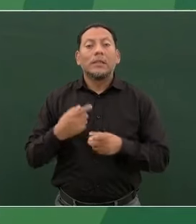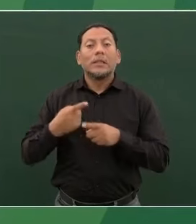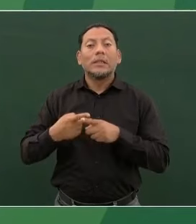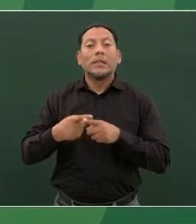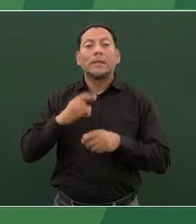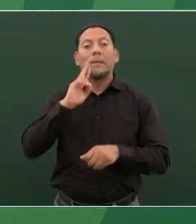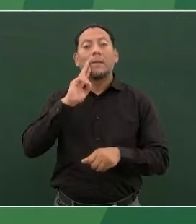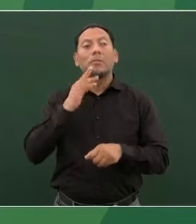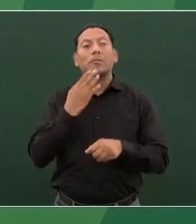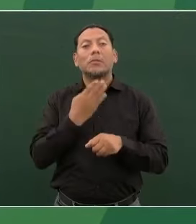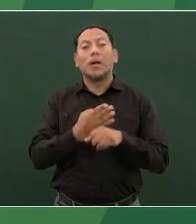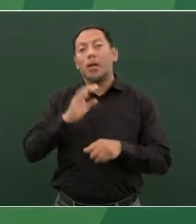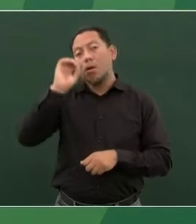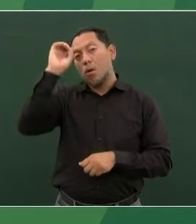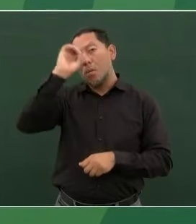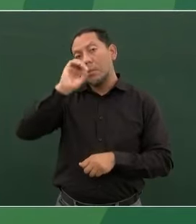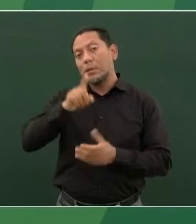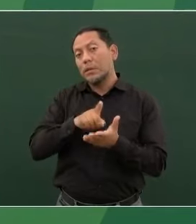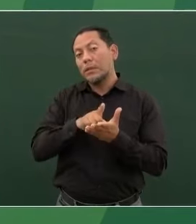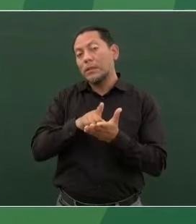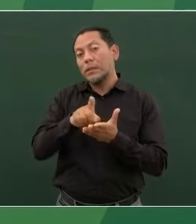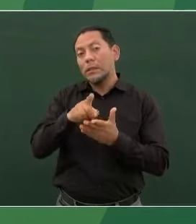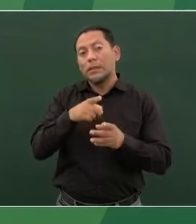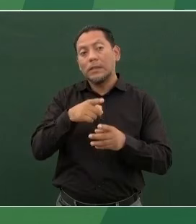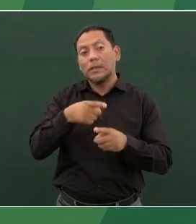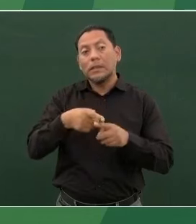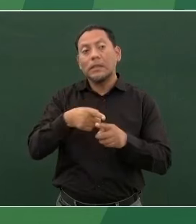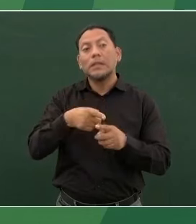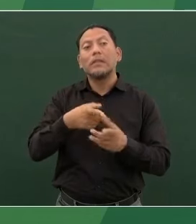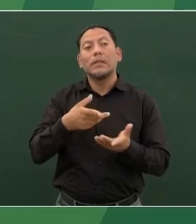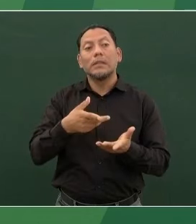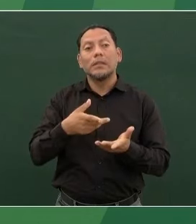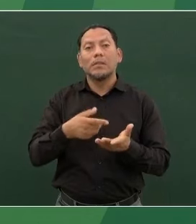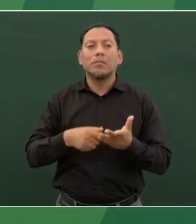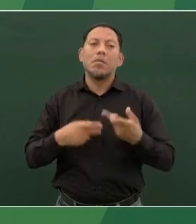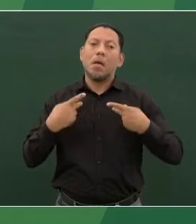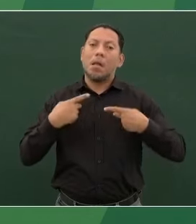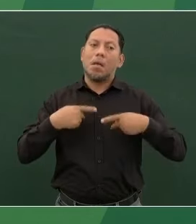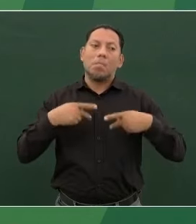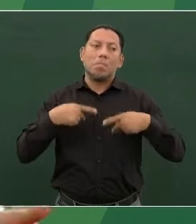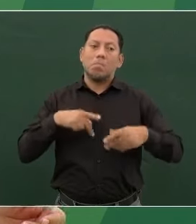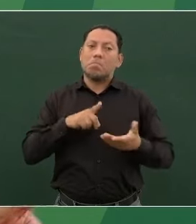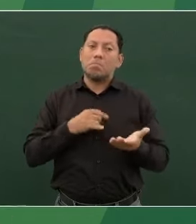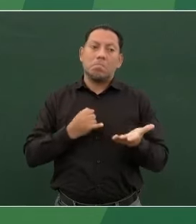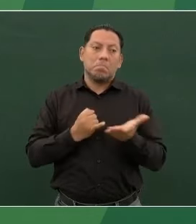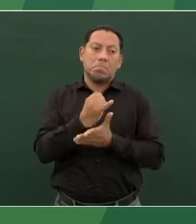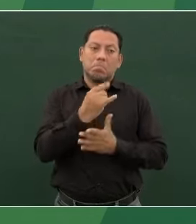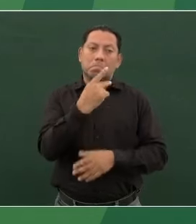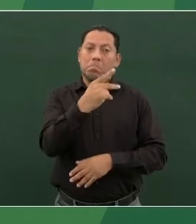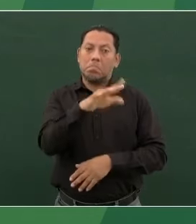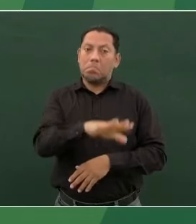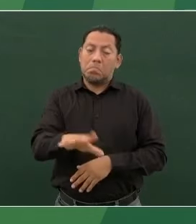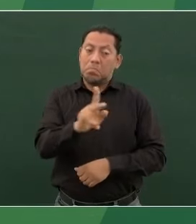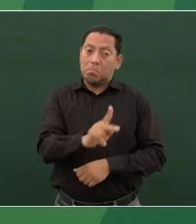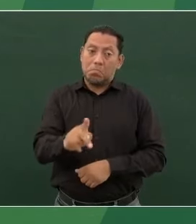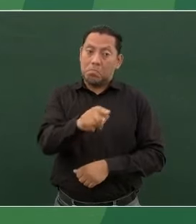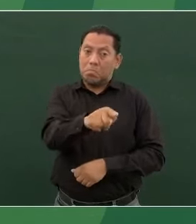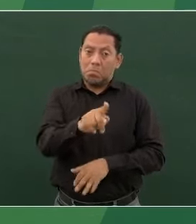decidir la gente, que el pueblo juzgue.